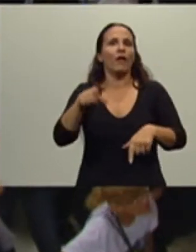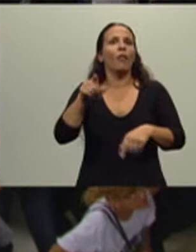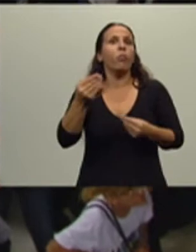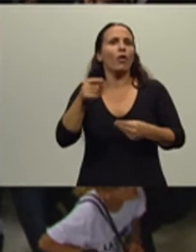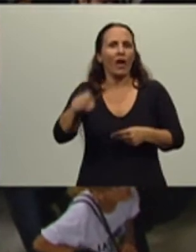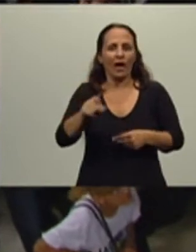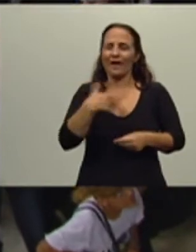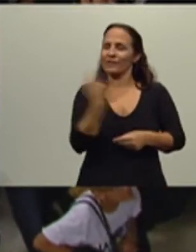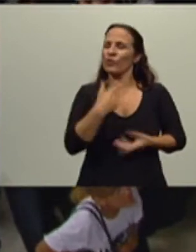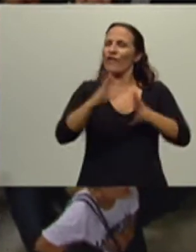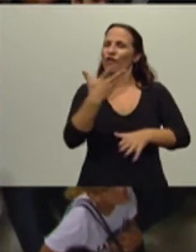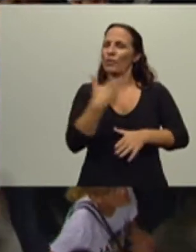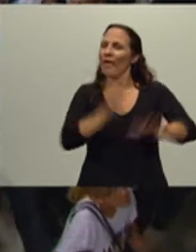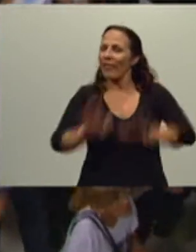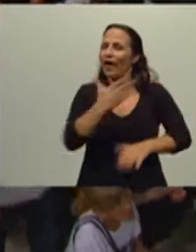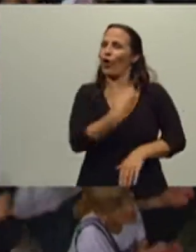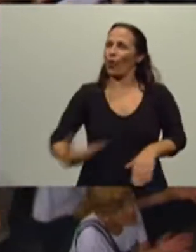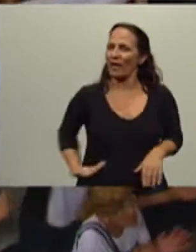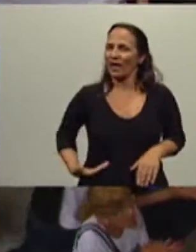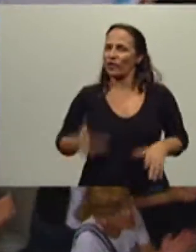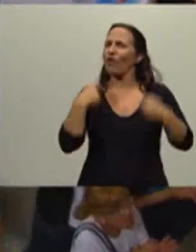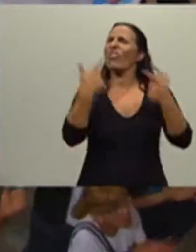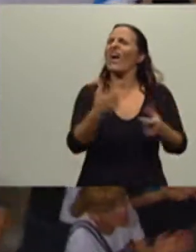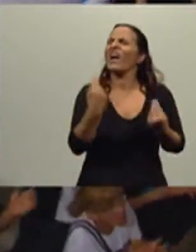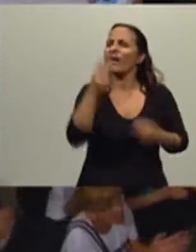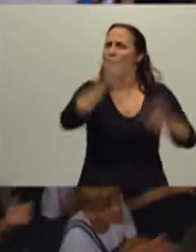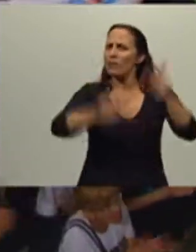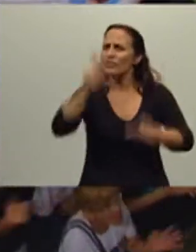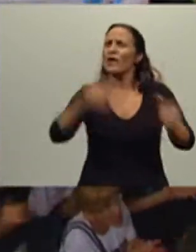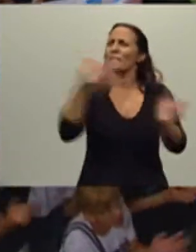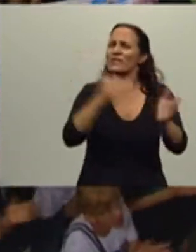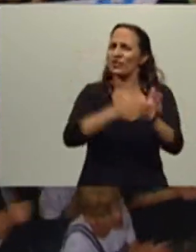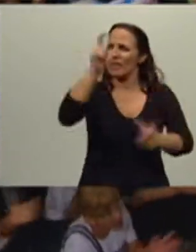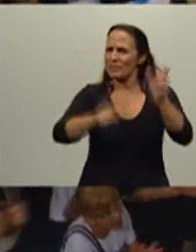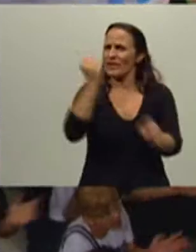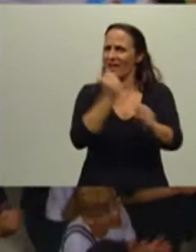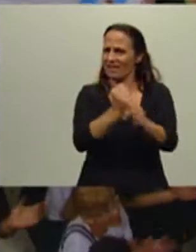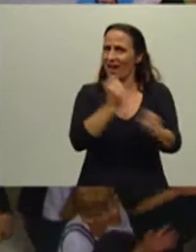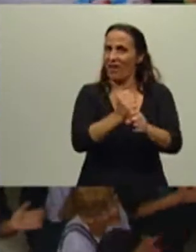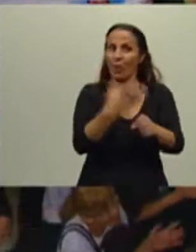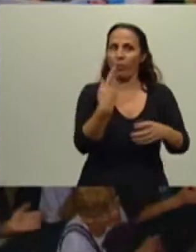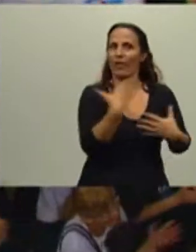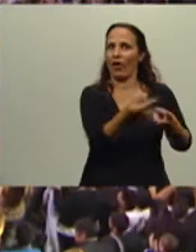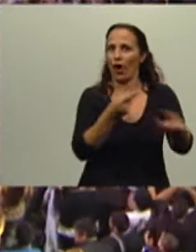asegurado que millones de trabajadores consumen.